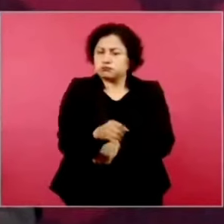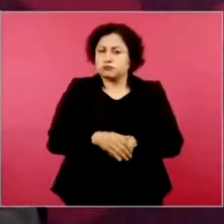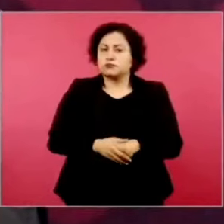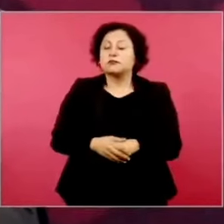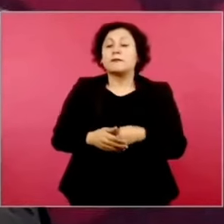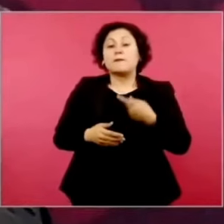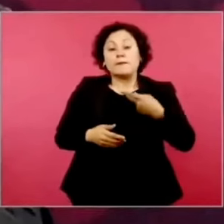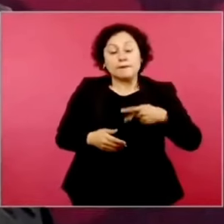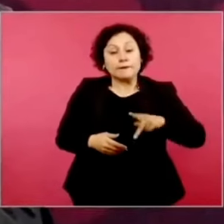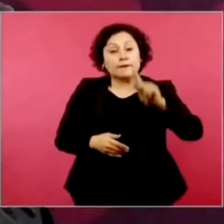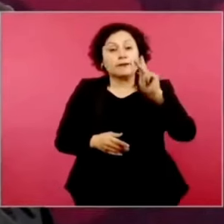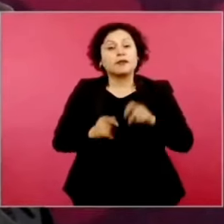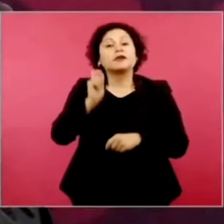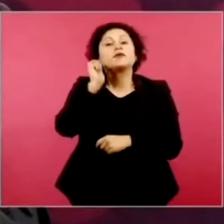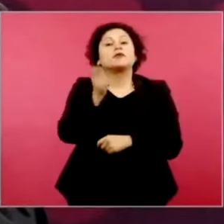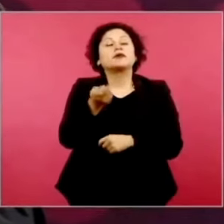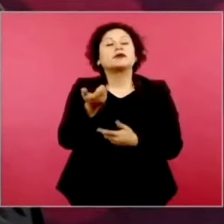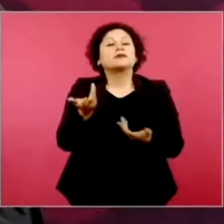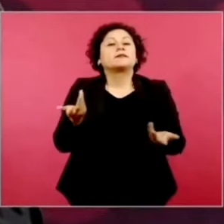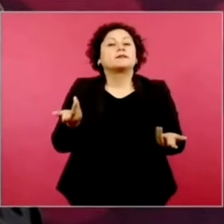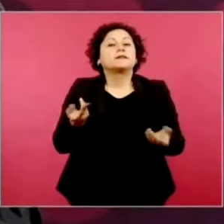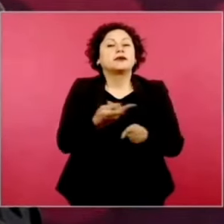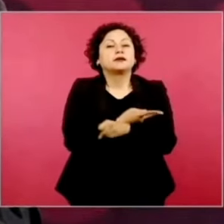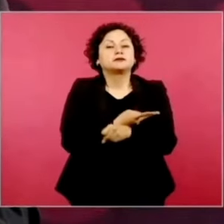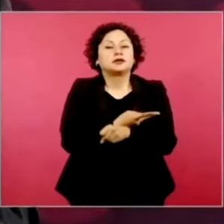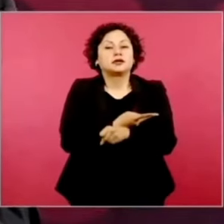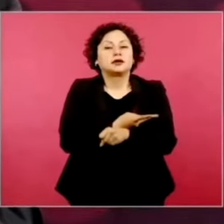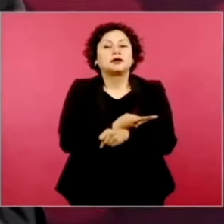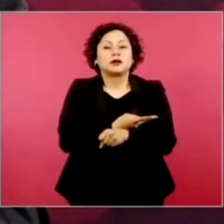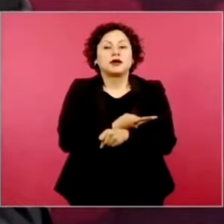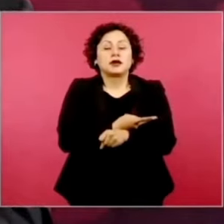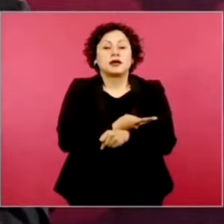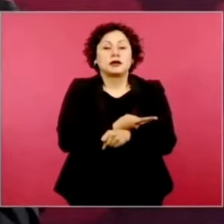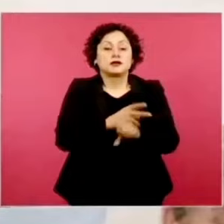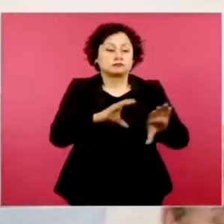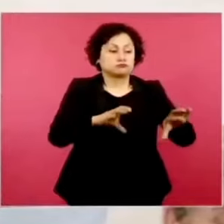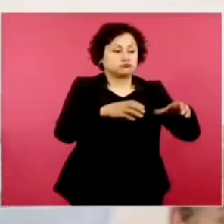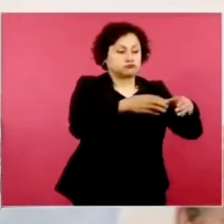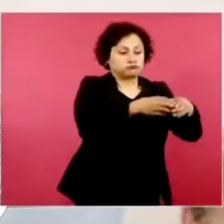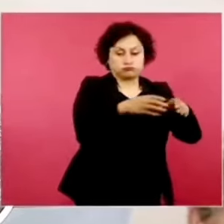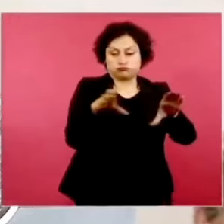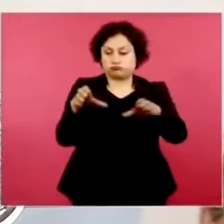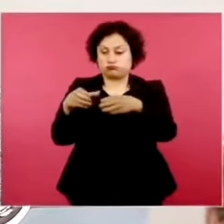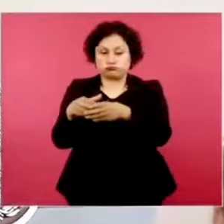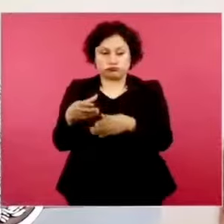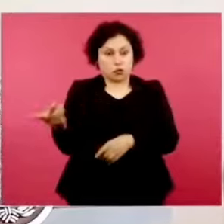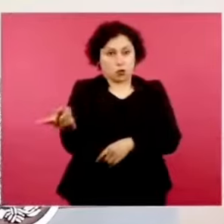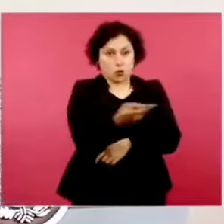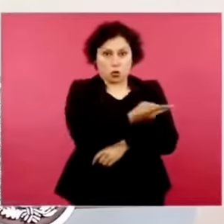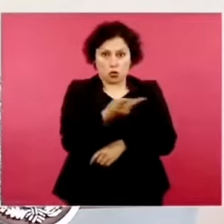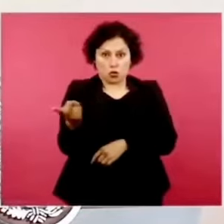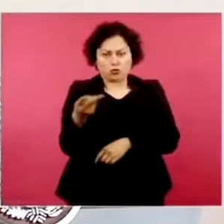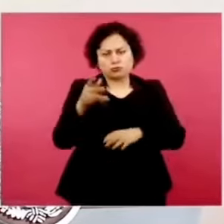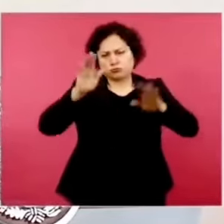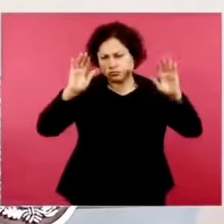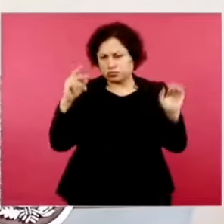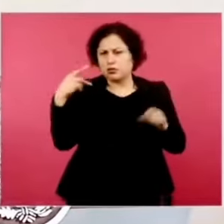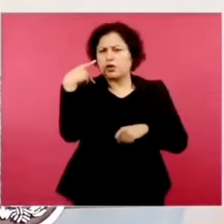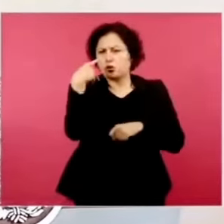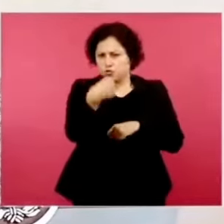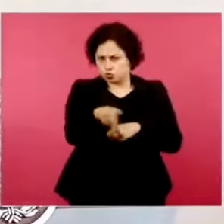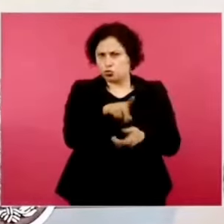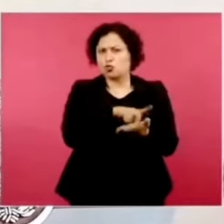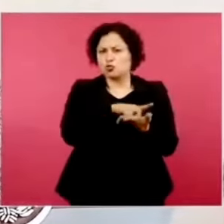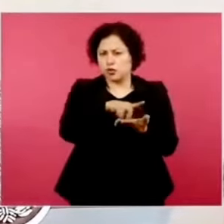Pero constantemente ellos, en ejercicio de sus derechos, están haciendo la